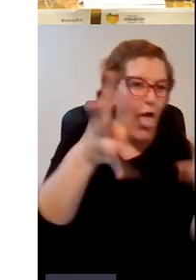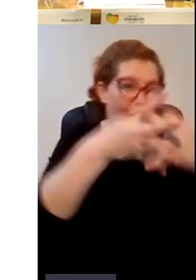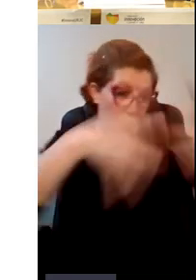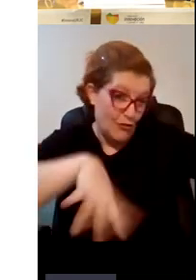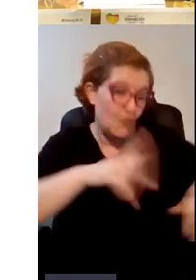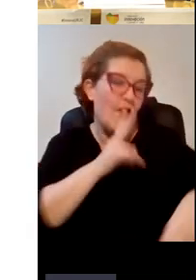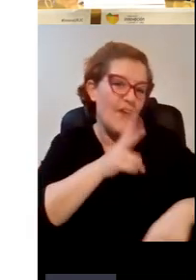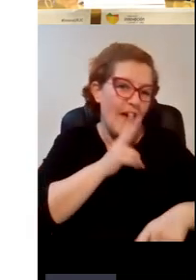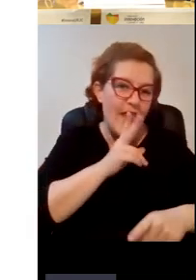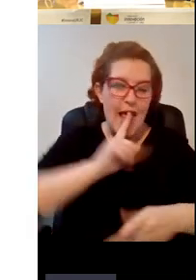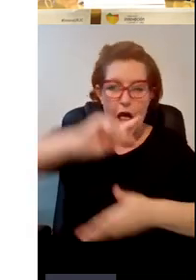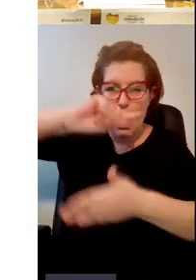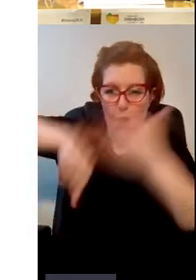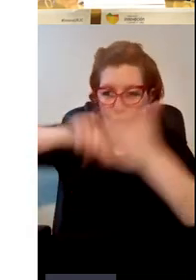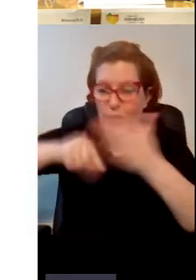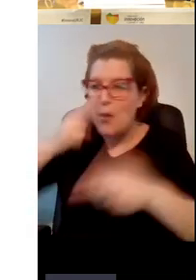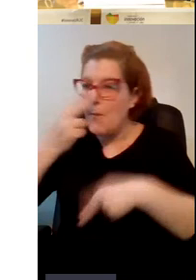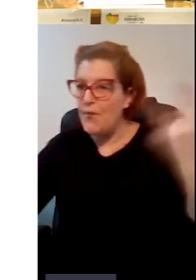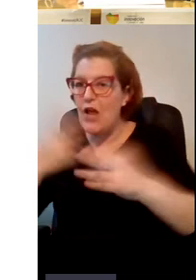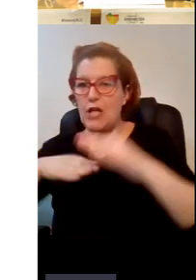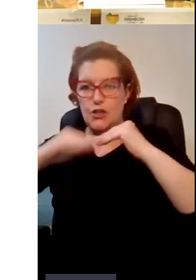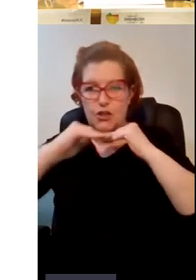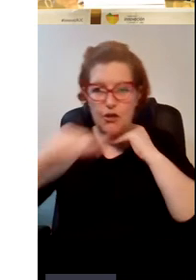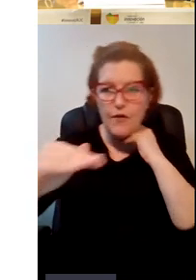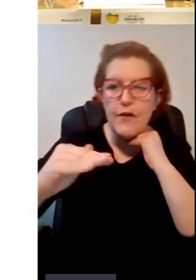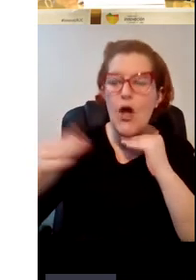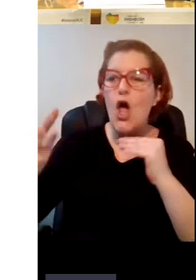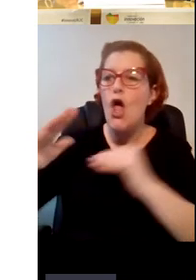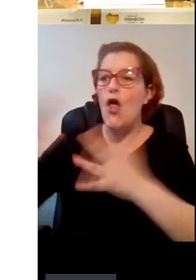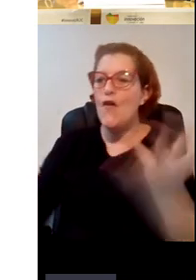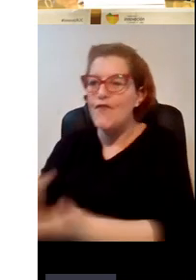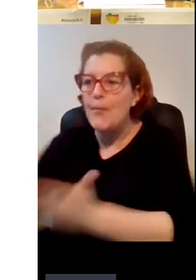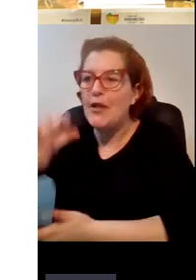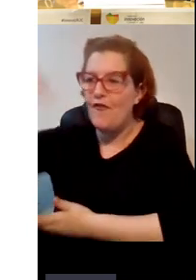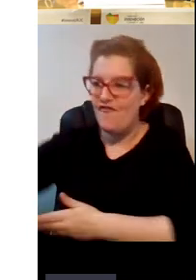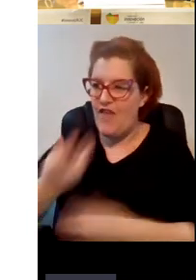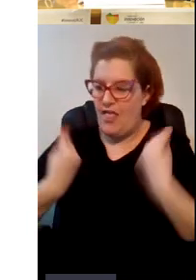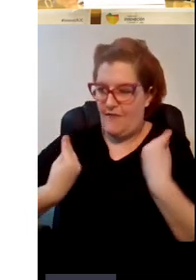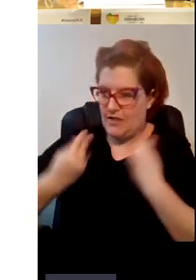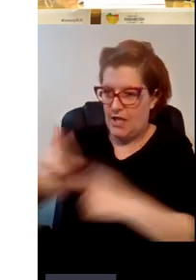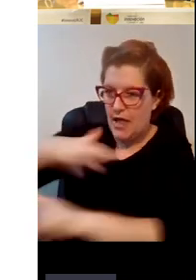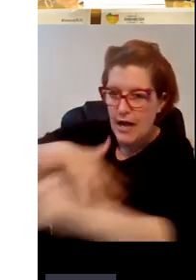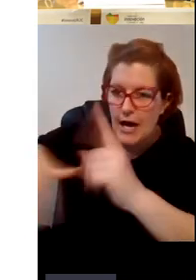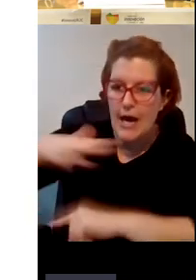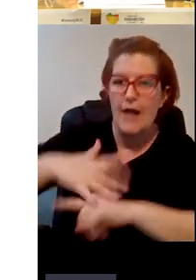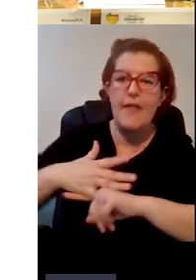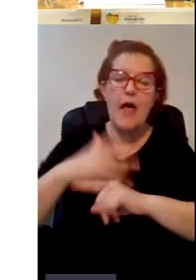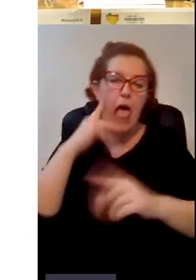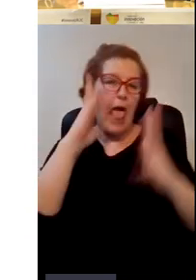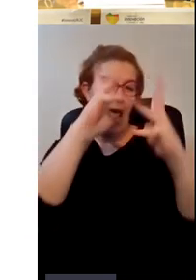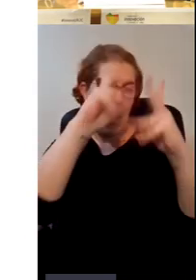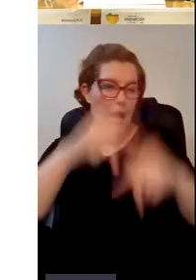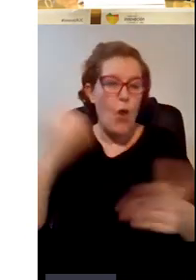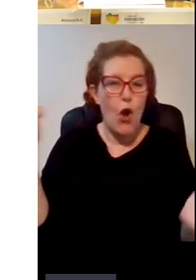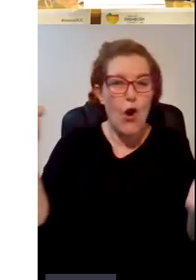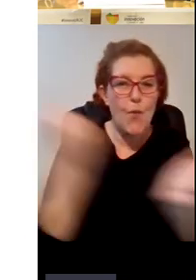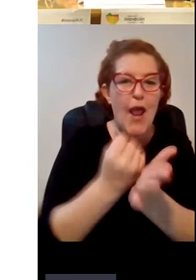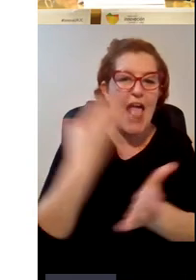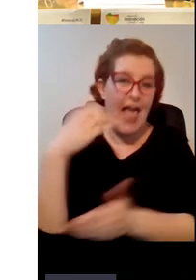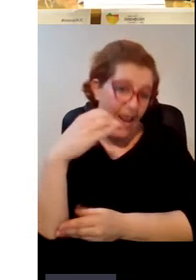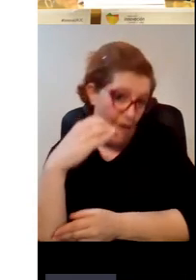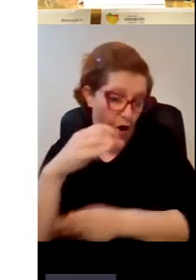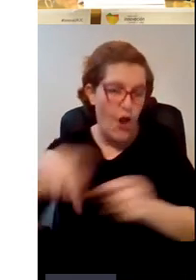la contratación pública sostenible el fomento de la biodiversidad la gestión de residuos el cálculo de la huella de carbono cómo gestionamos el agua